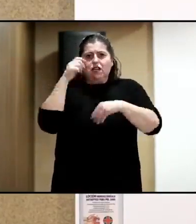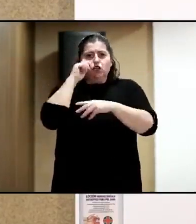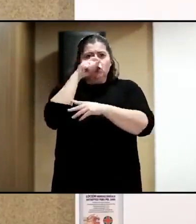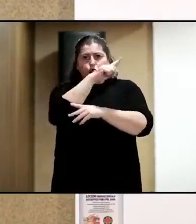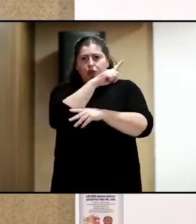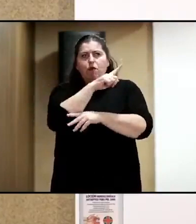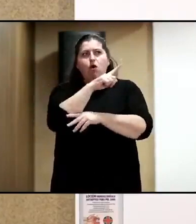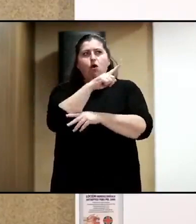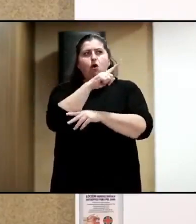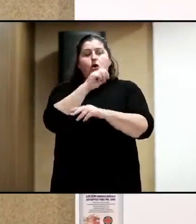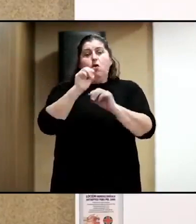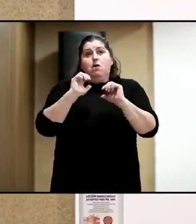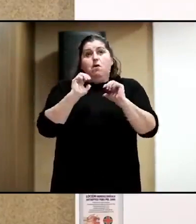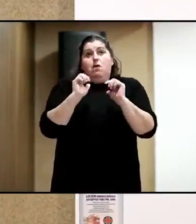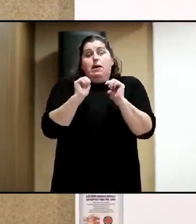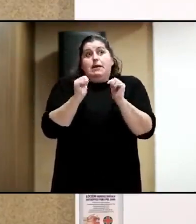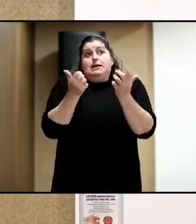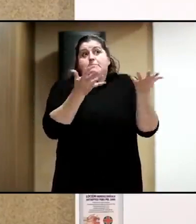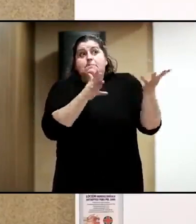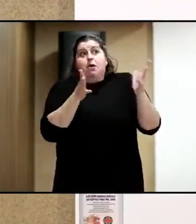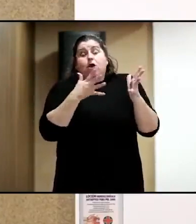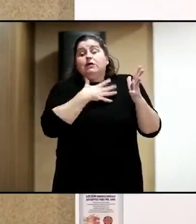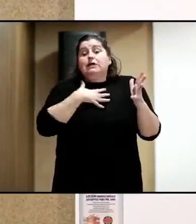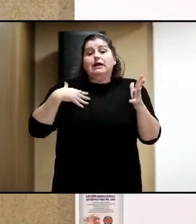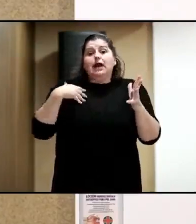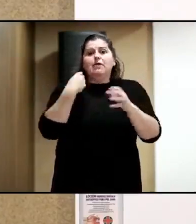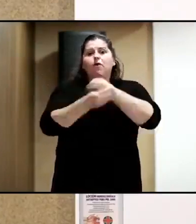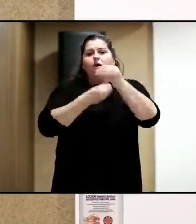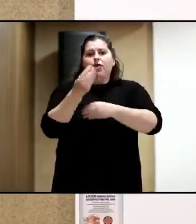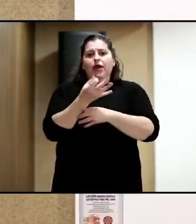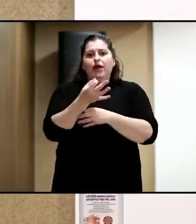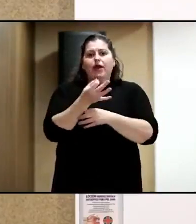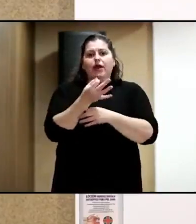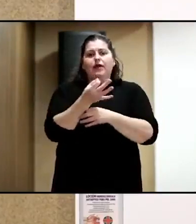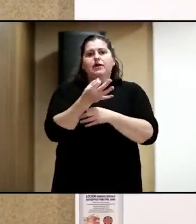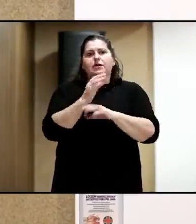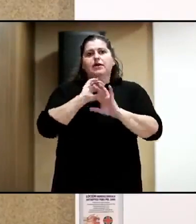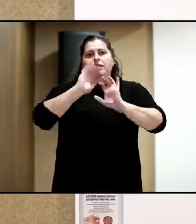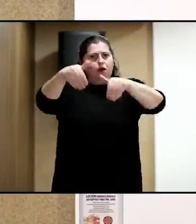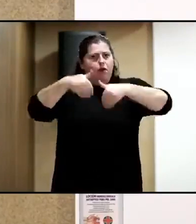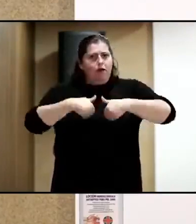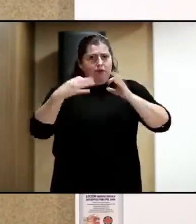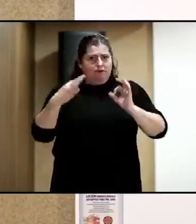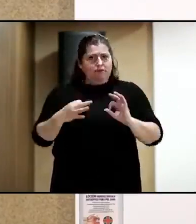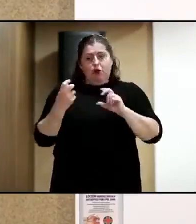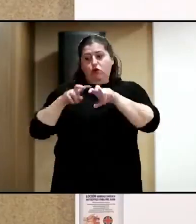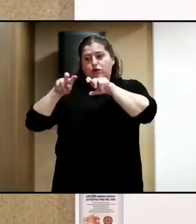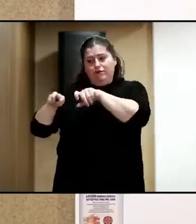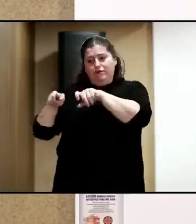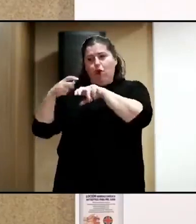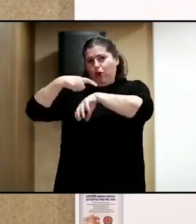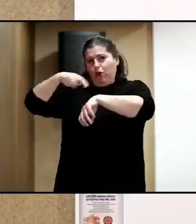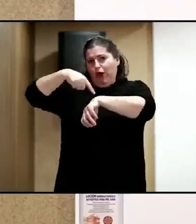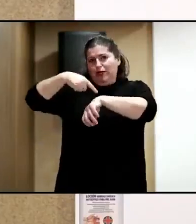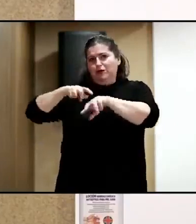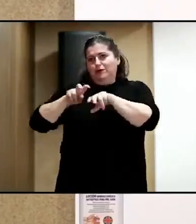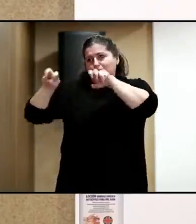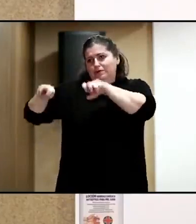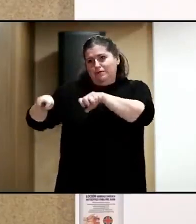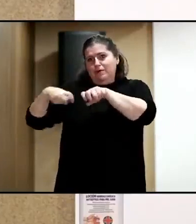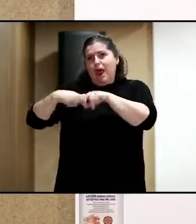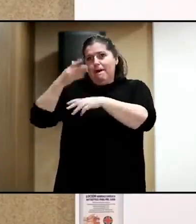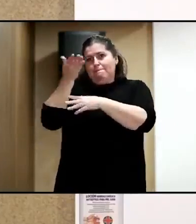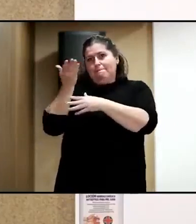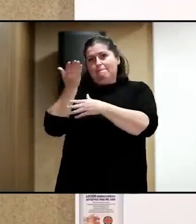Y, bueno, lo que vamos a tratar de hacer, que vamos a estar, nos vais a volver a ver a Pablo y a mí aquí dentro de un rato presentando esta guía, ¿no?